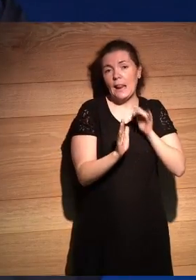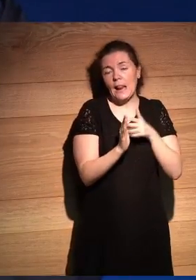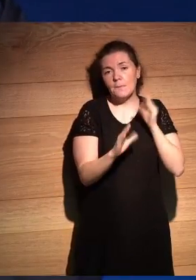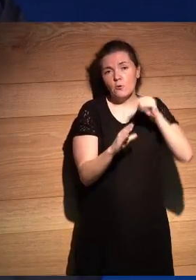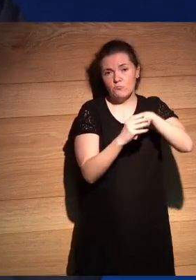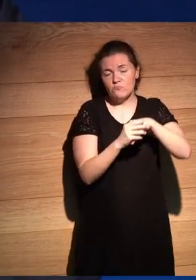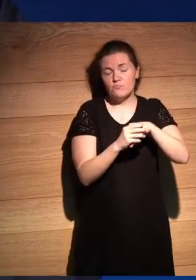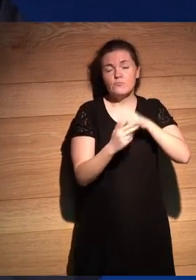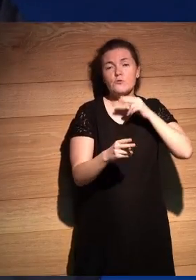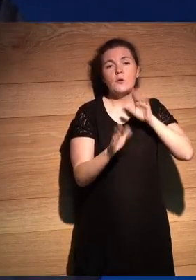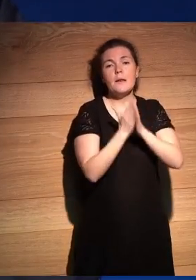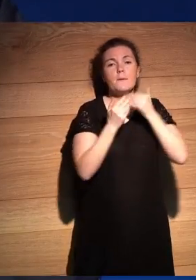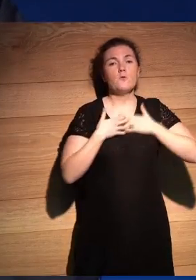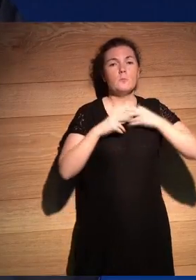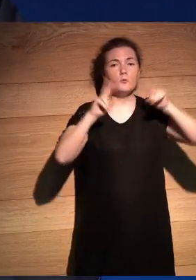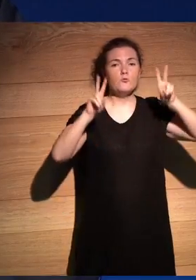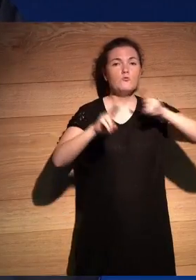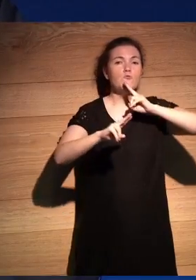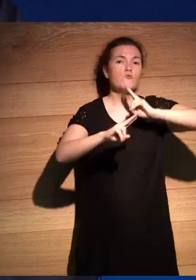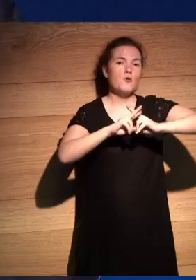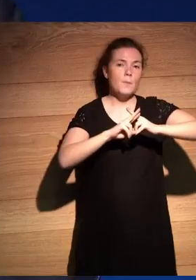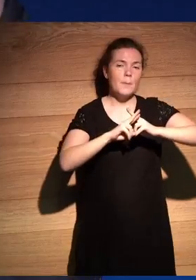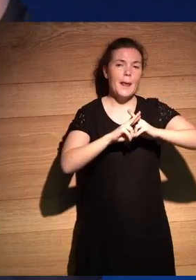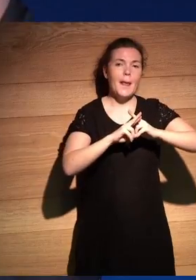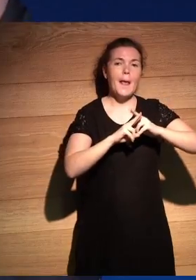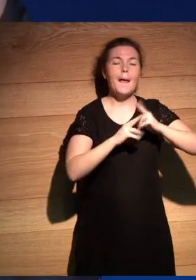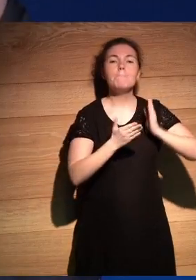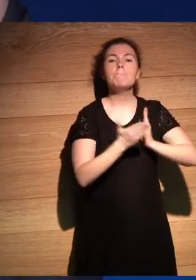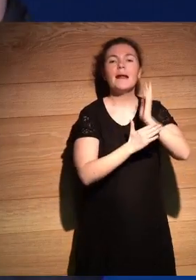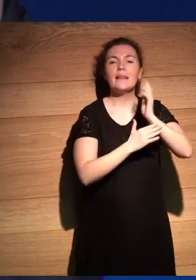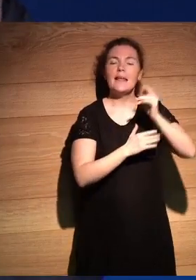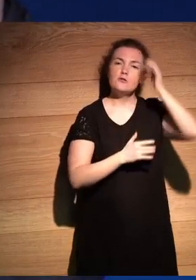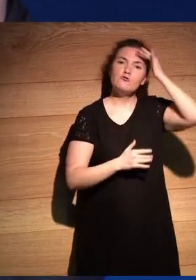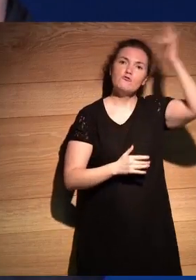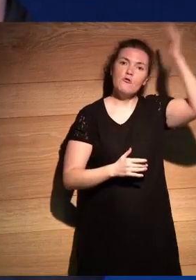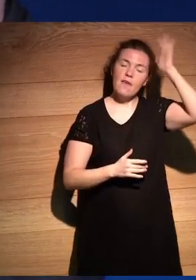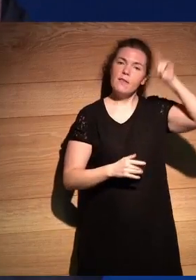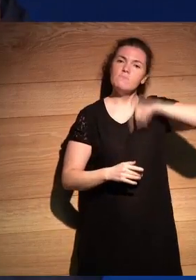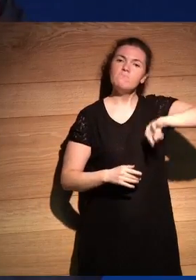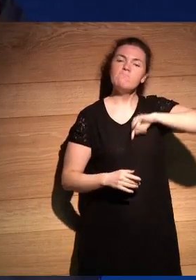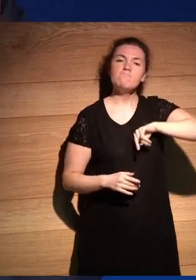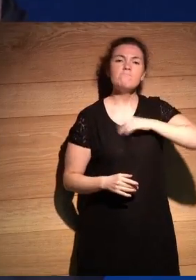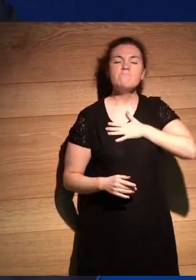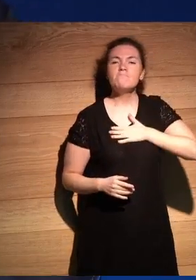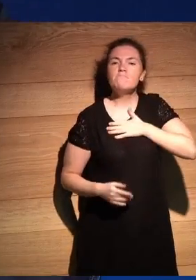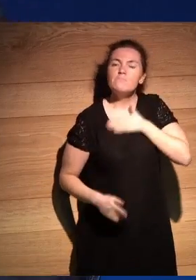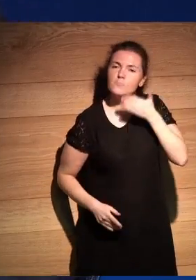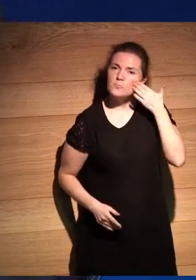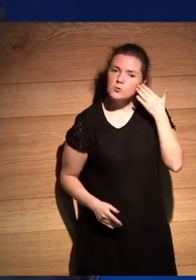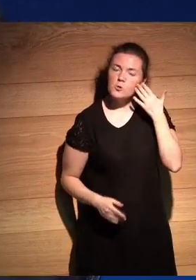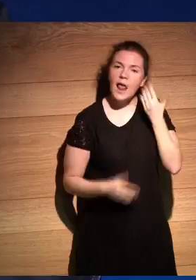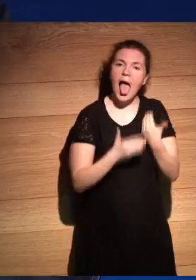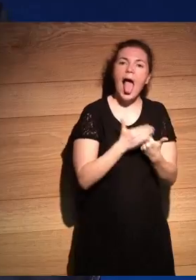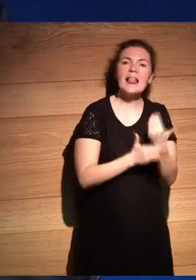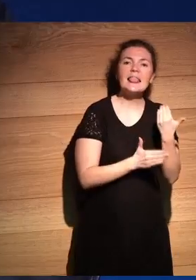que se llama la parte soñada una cosa que a me satisface y me enorgullece mucho es usar Altair